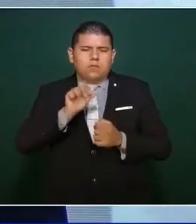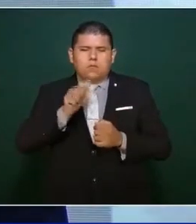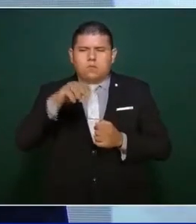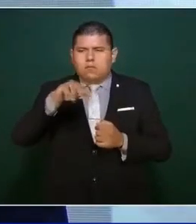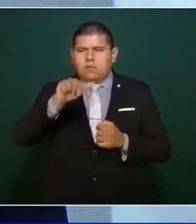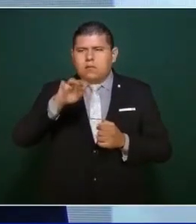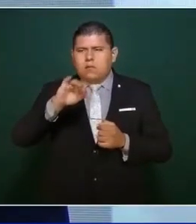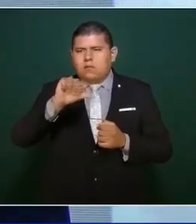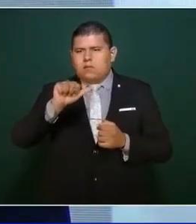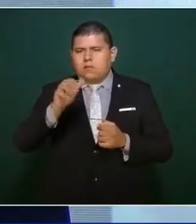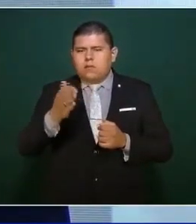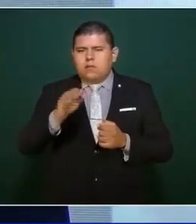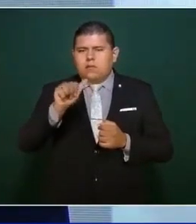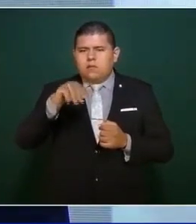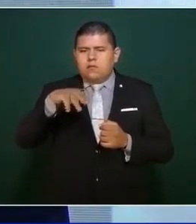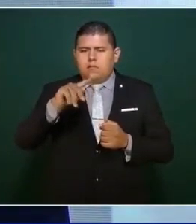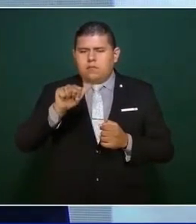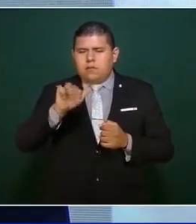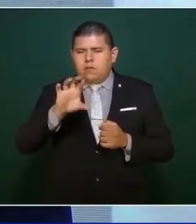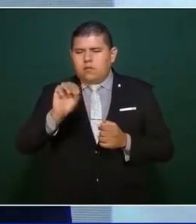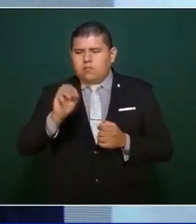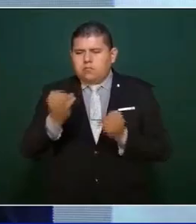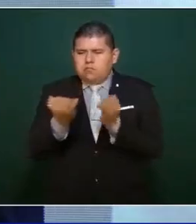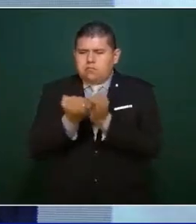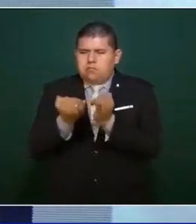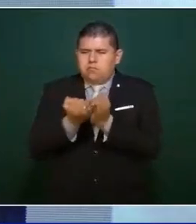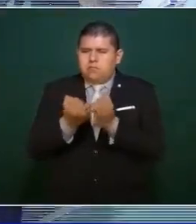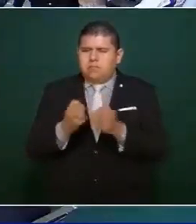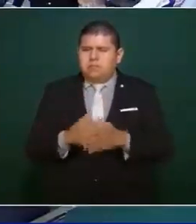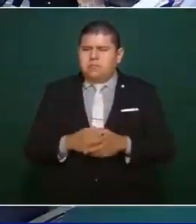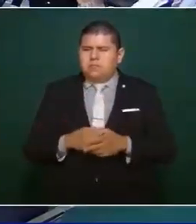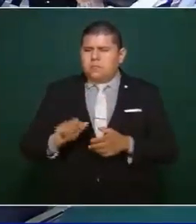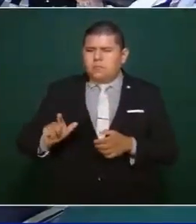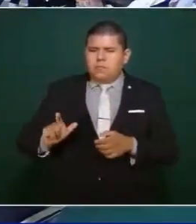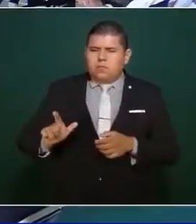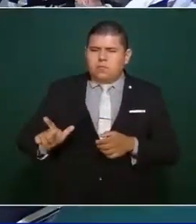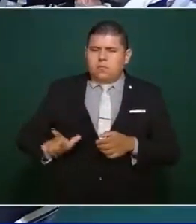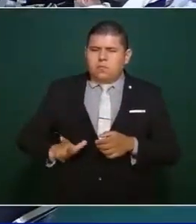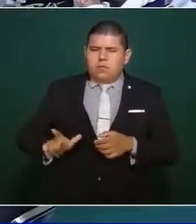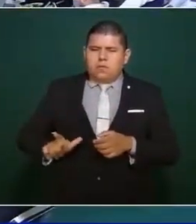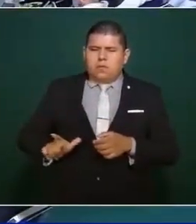María Amparo Casal, que estuvo en gobernación.